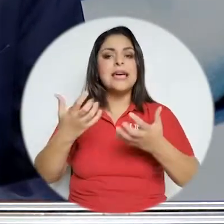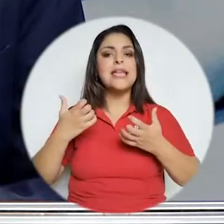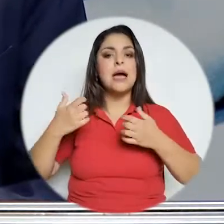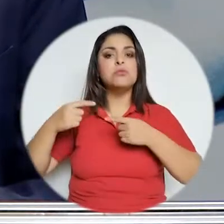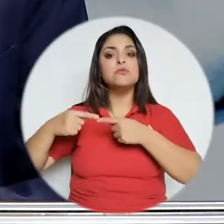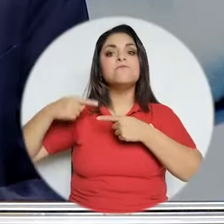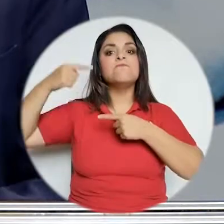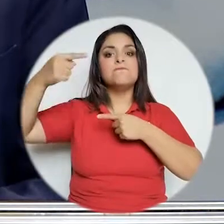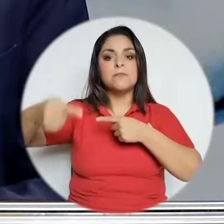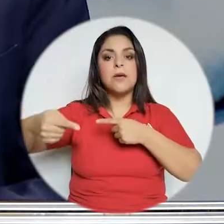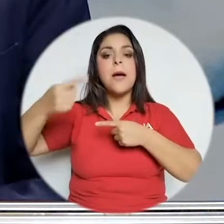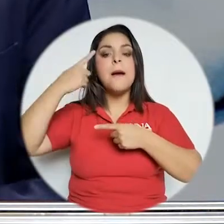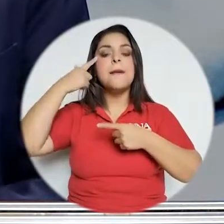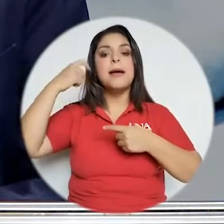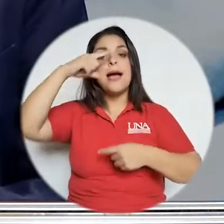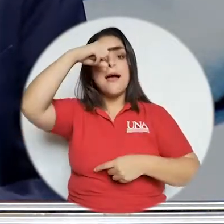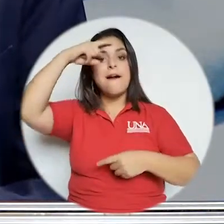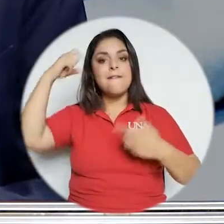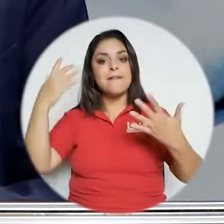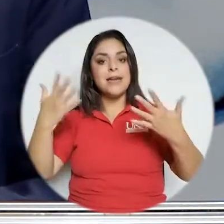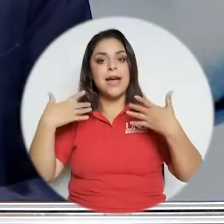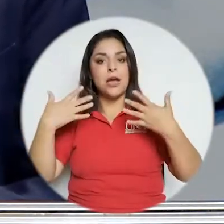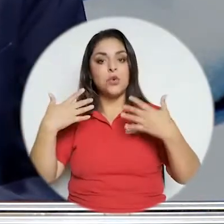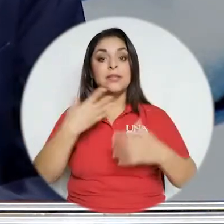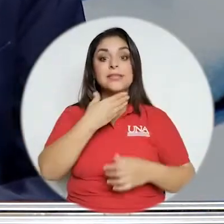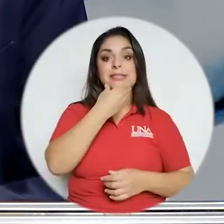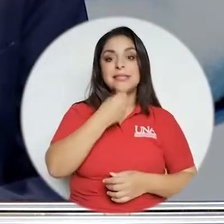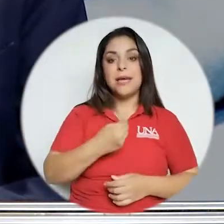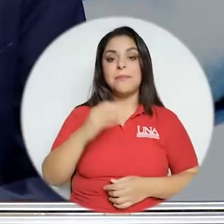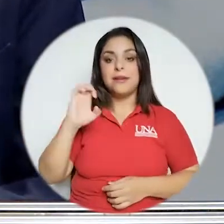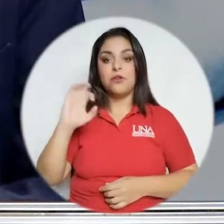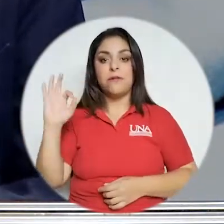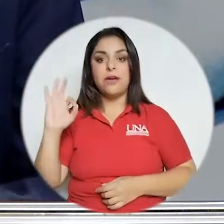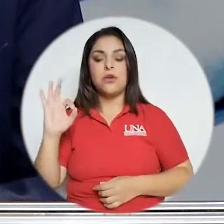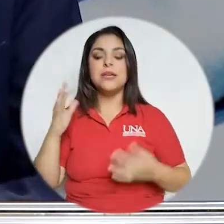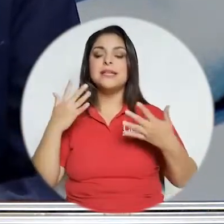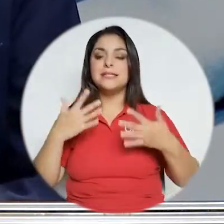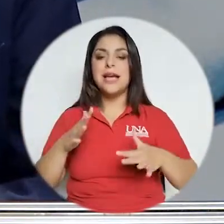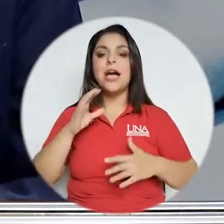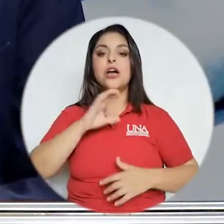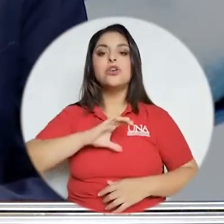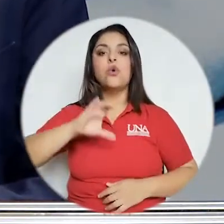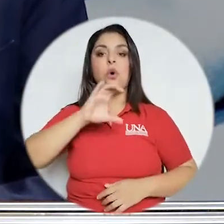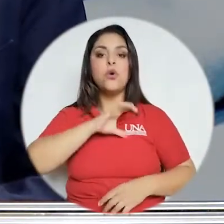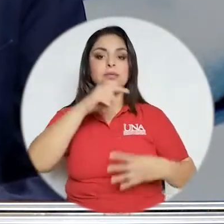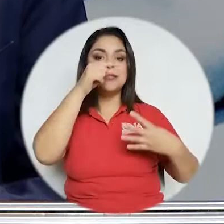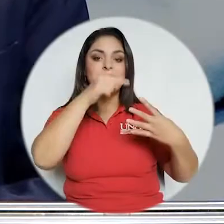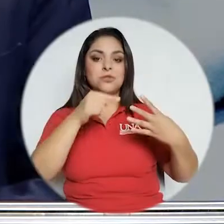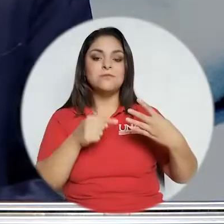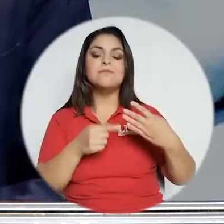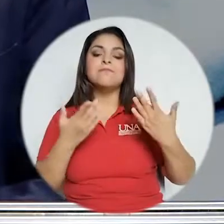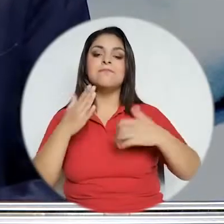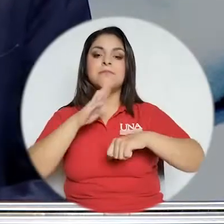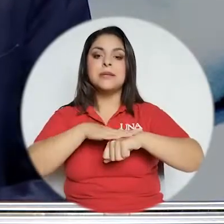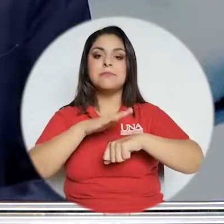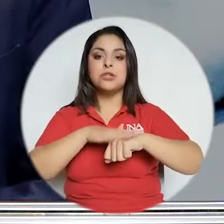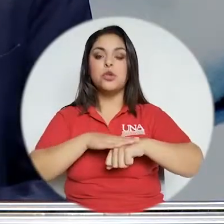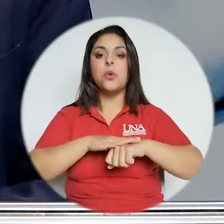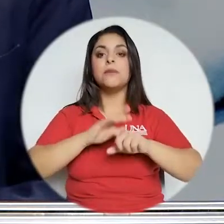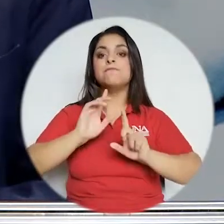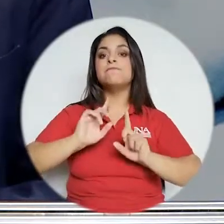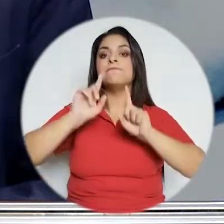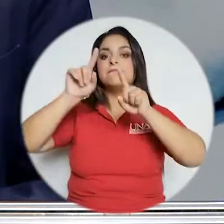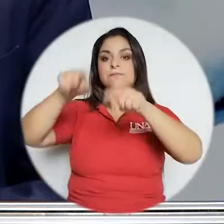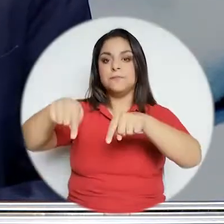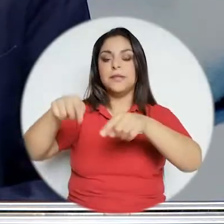preferíamos poder postergar para el ciclo de verano eso ya fue entre diciembre enero y febrero ya en condiciones que nos permitió